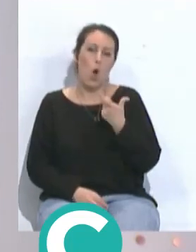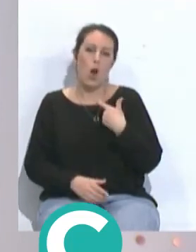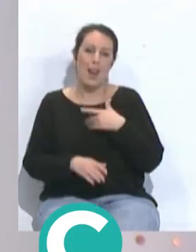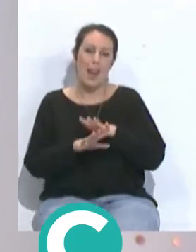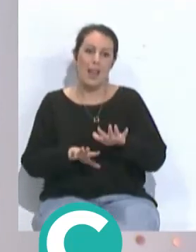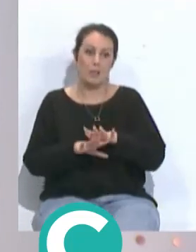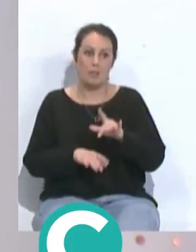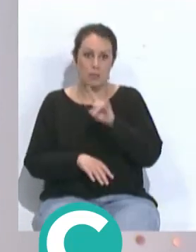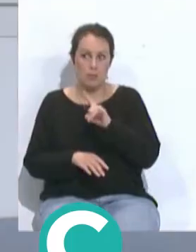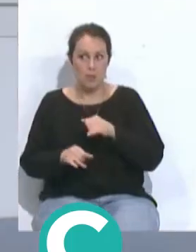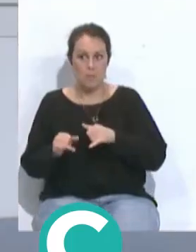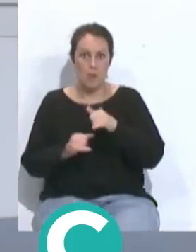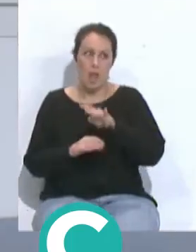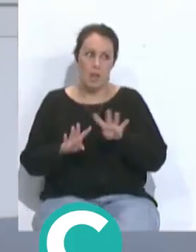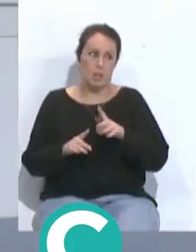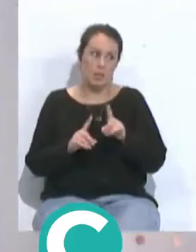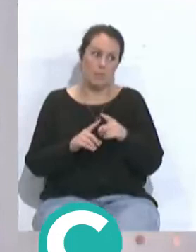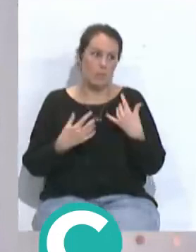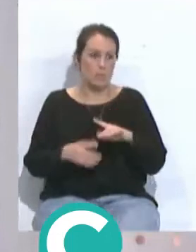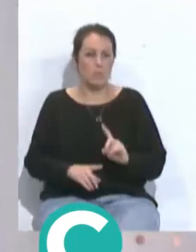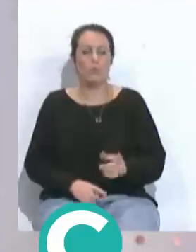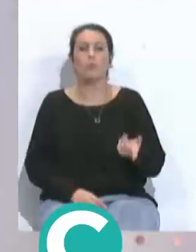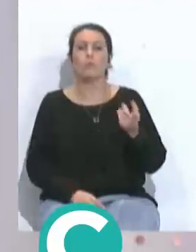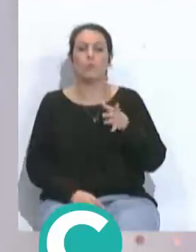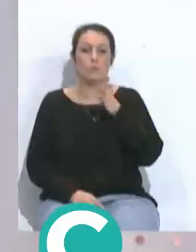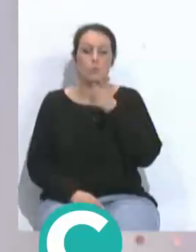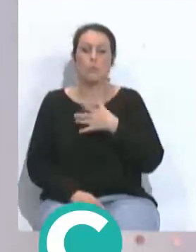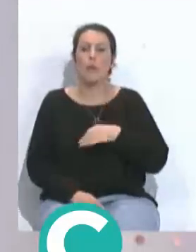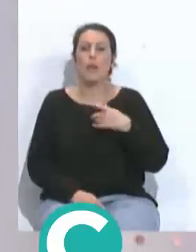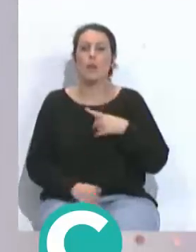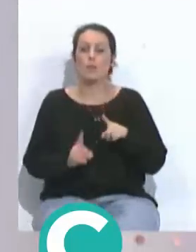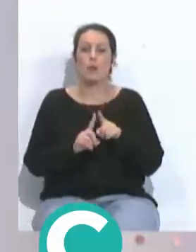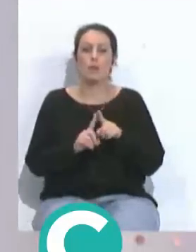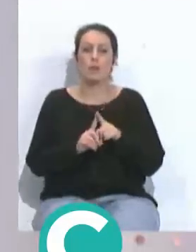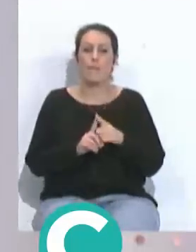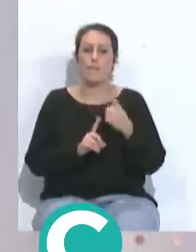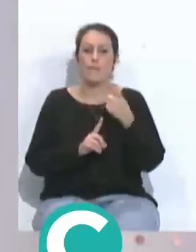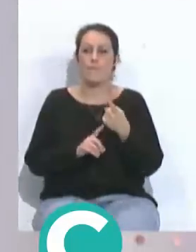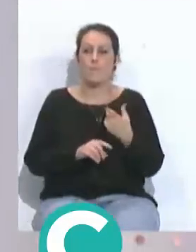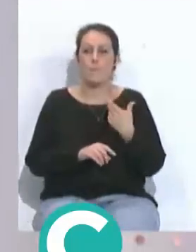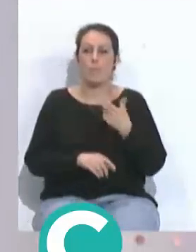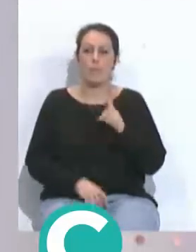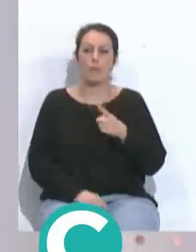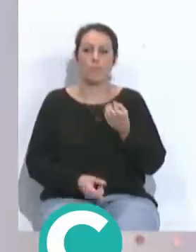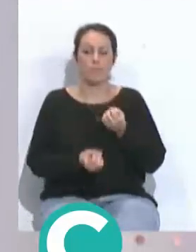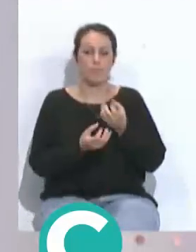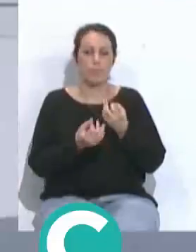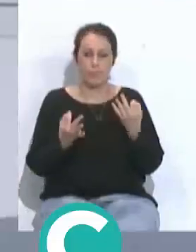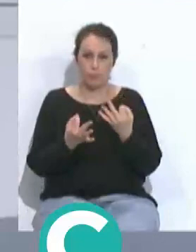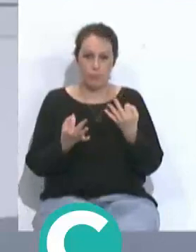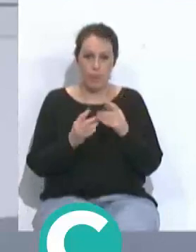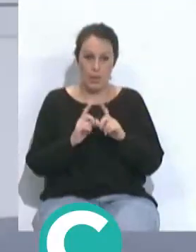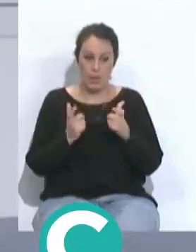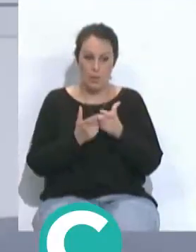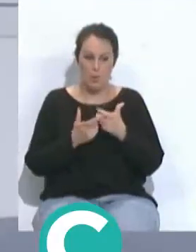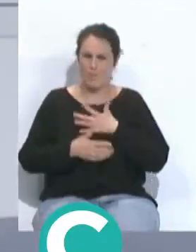penalti al Choco como fue ayer en Villamari es algo más lento igual puede ser una de las de las Cádiz también hay que contar que